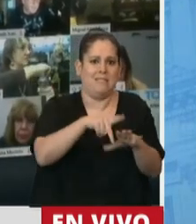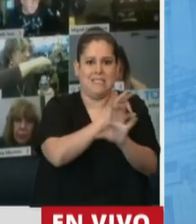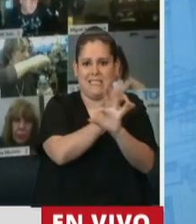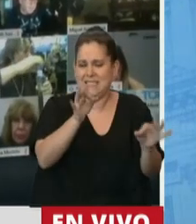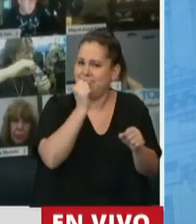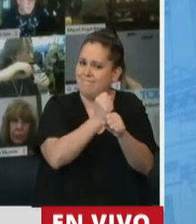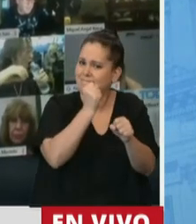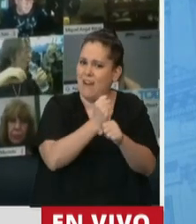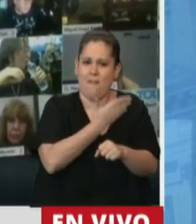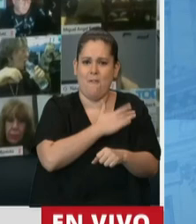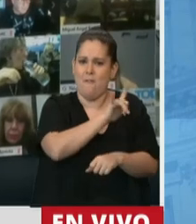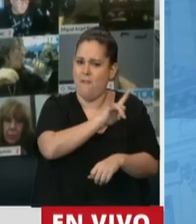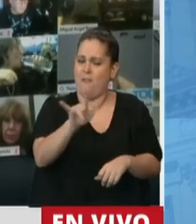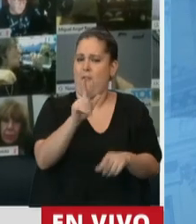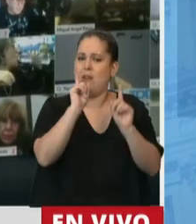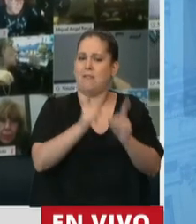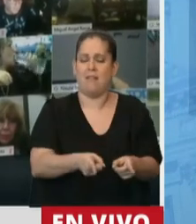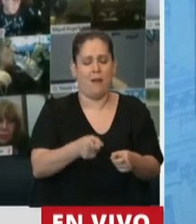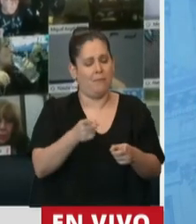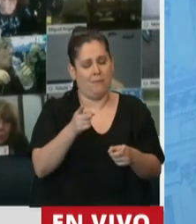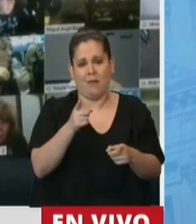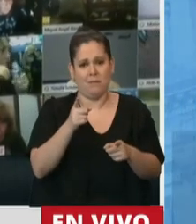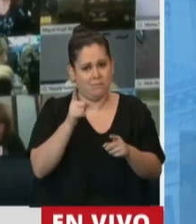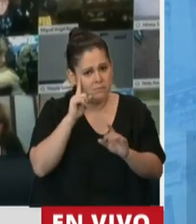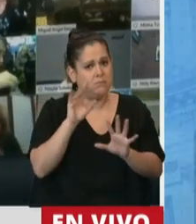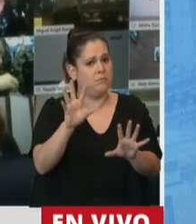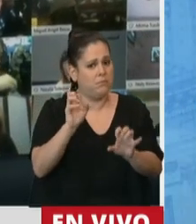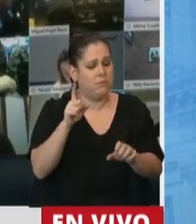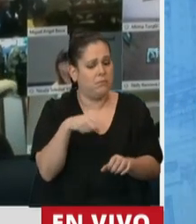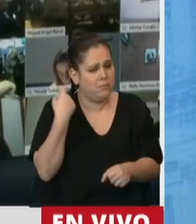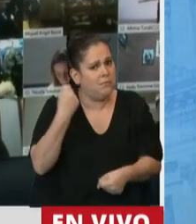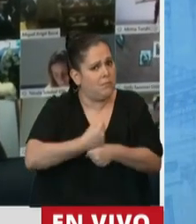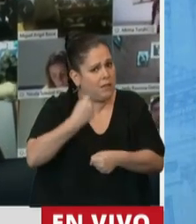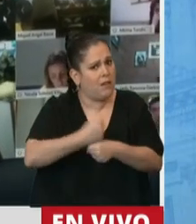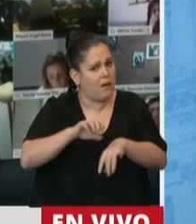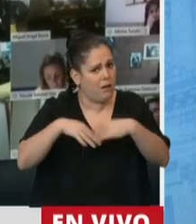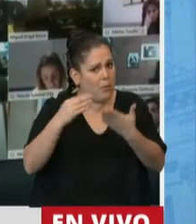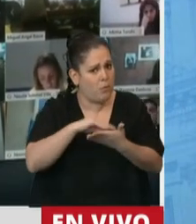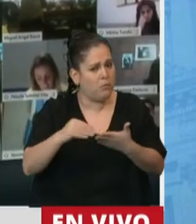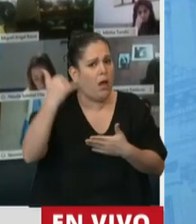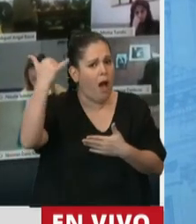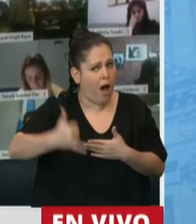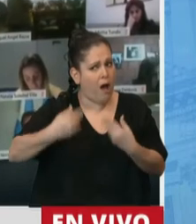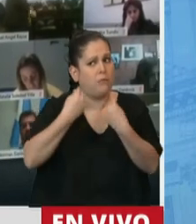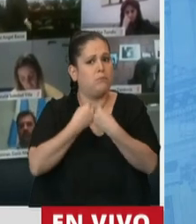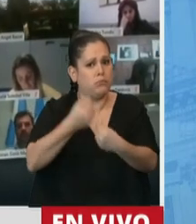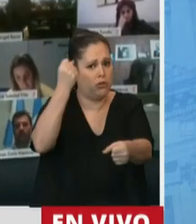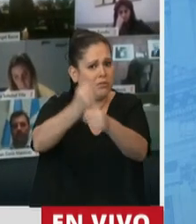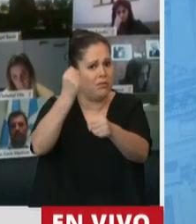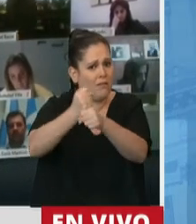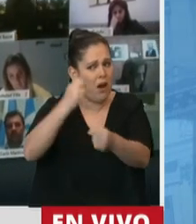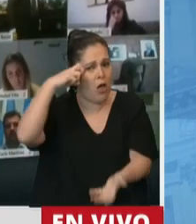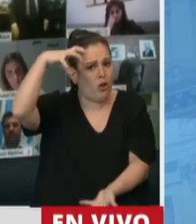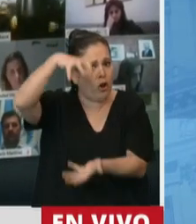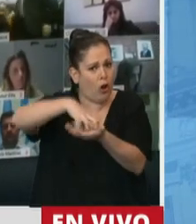finalizar no nos olvidemos que detrás de todo lo que hacemos detrás de esta sesión hay trabajadores y trabajadoras que